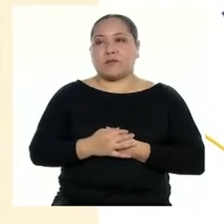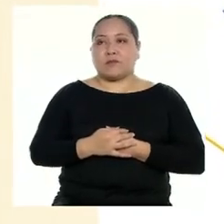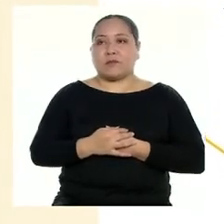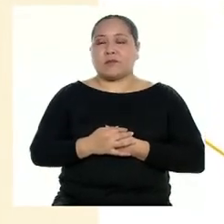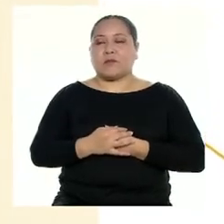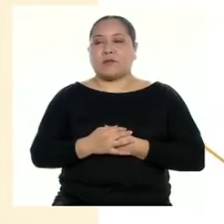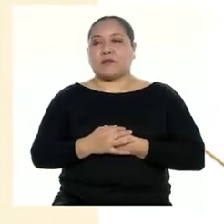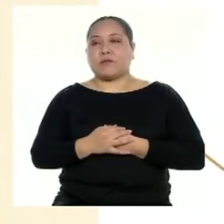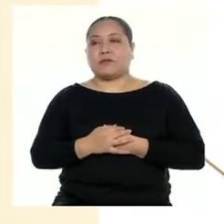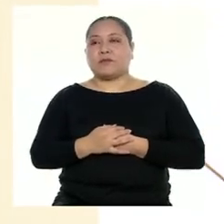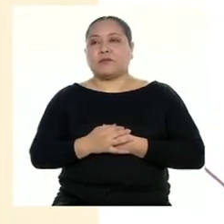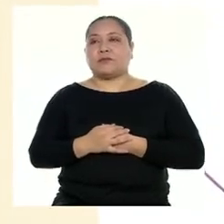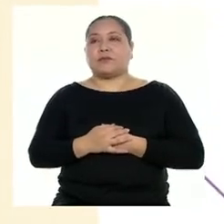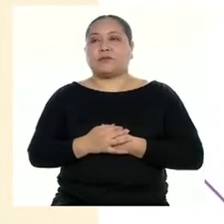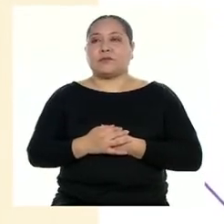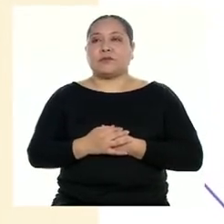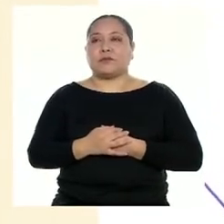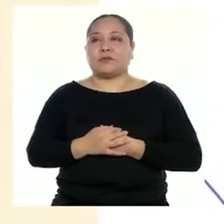de la base 10.